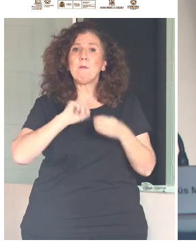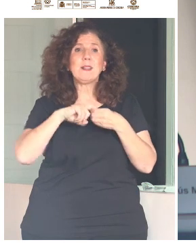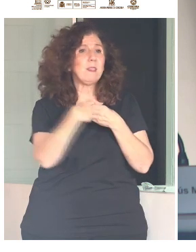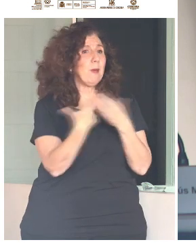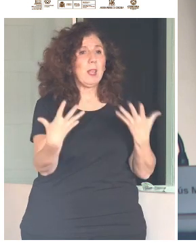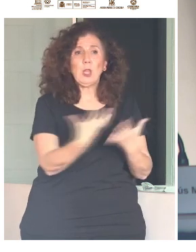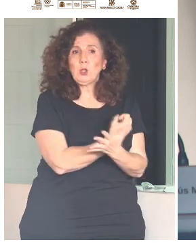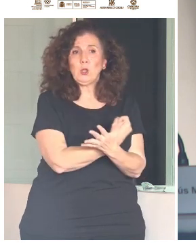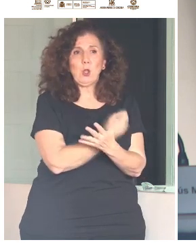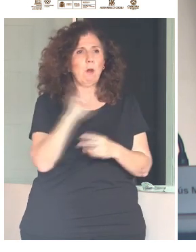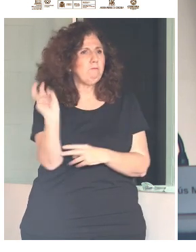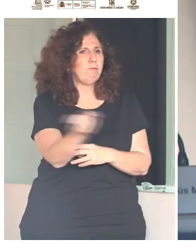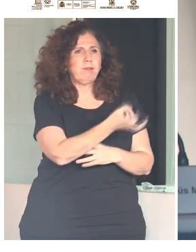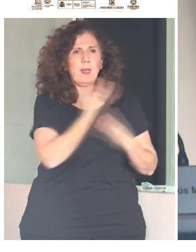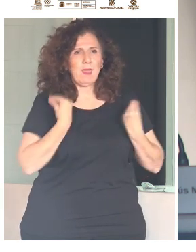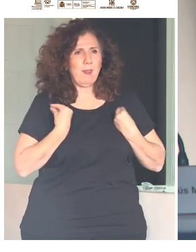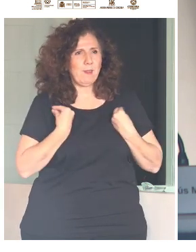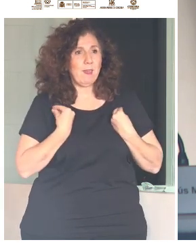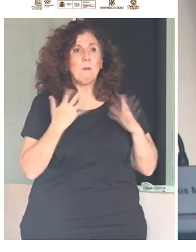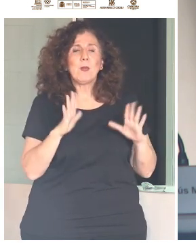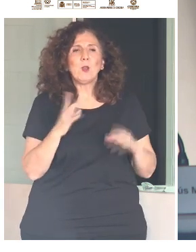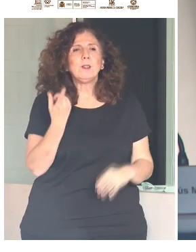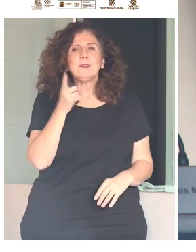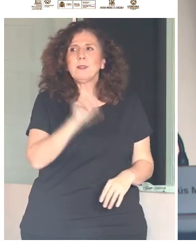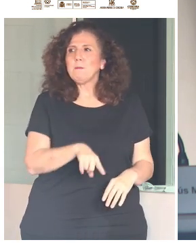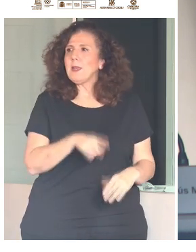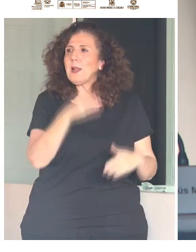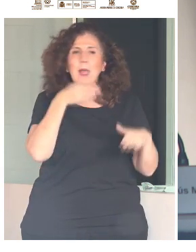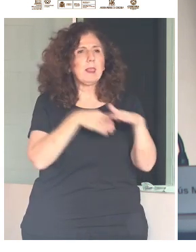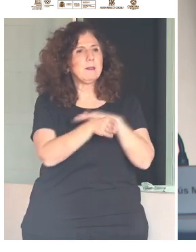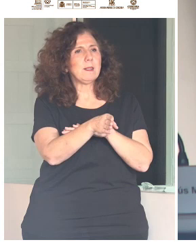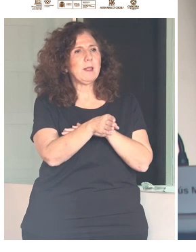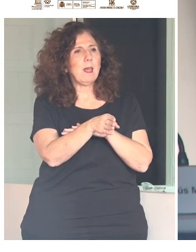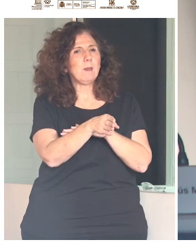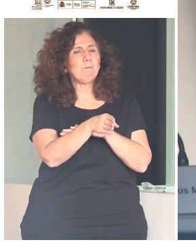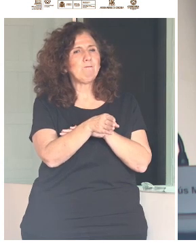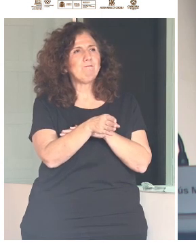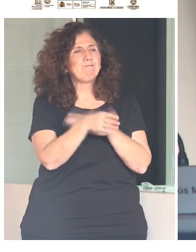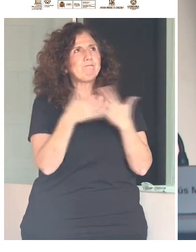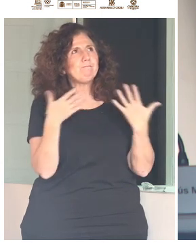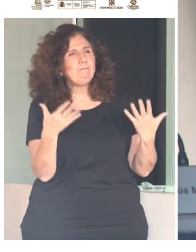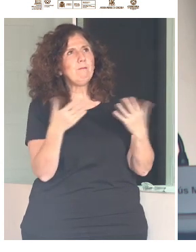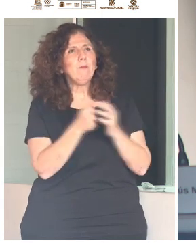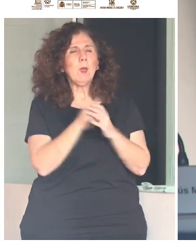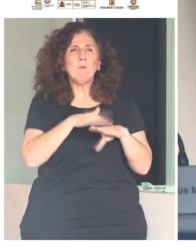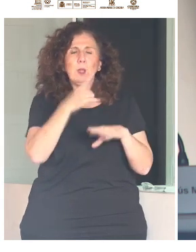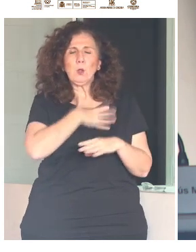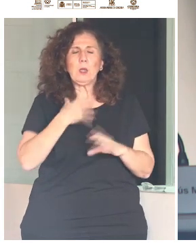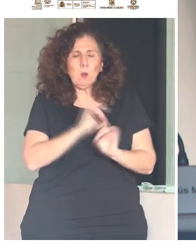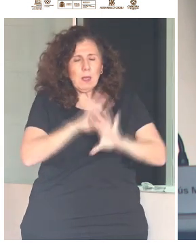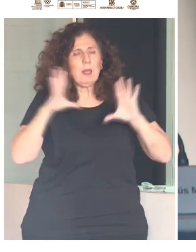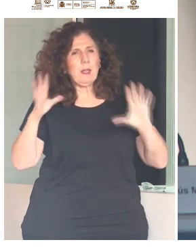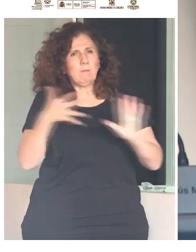todos los aspectos de la vida. Pero también es parte, y esto quiero que quede muy claro, porque la accesibilidad es parte